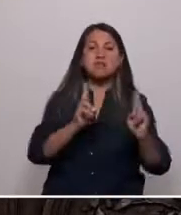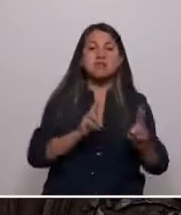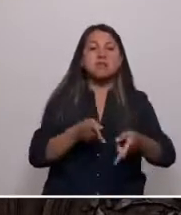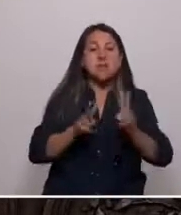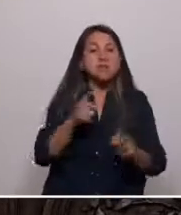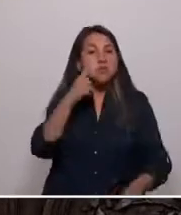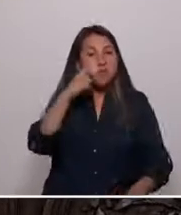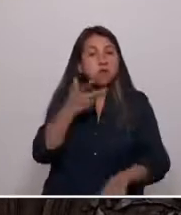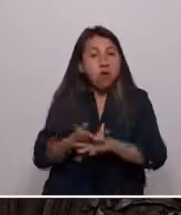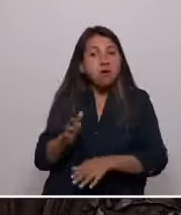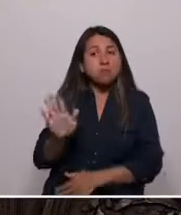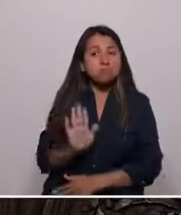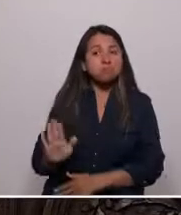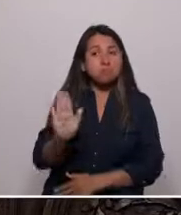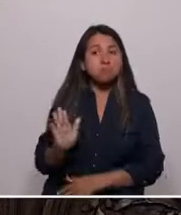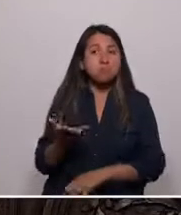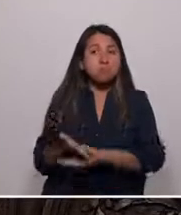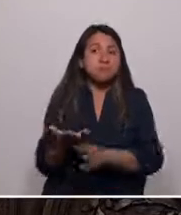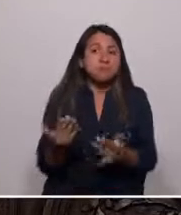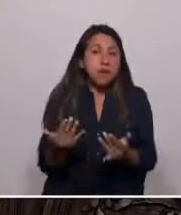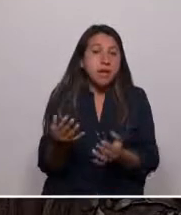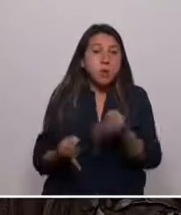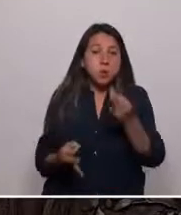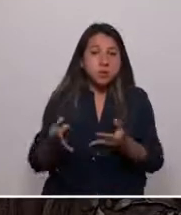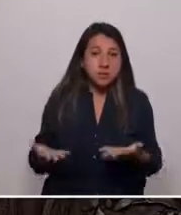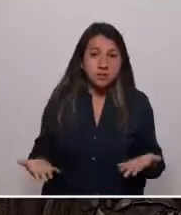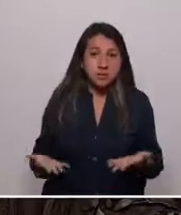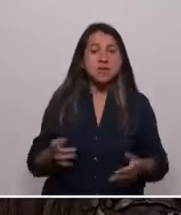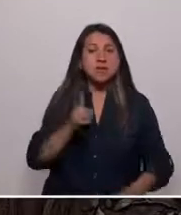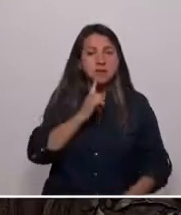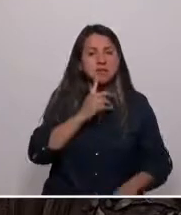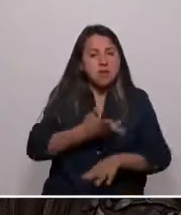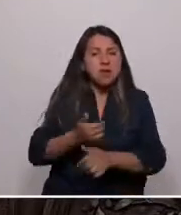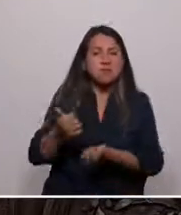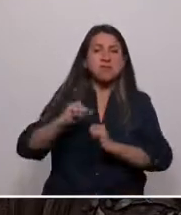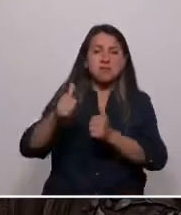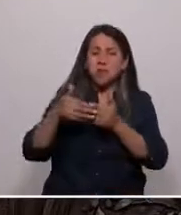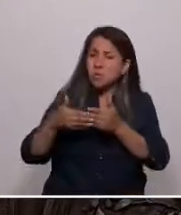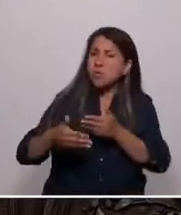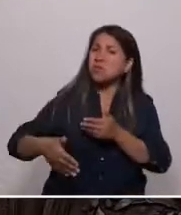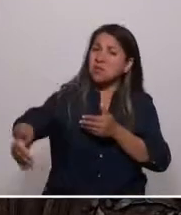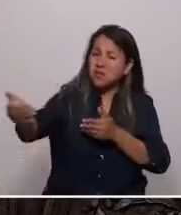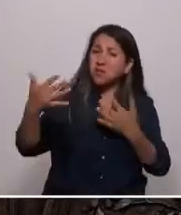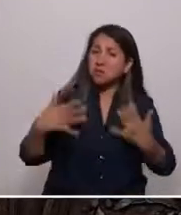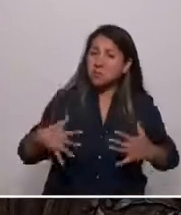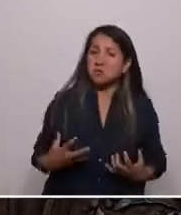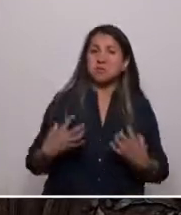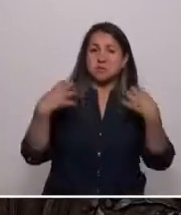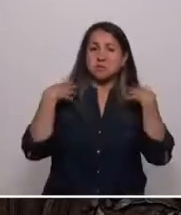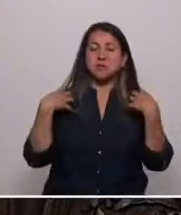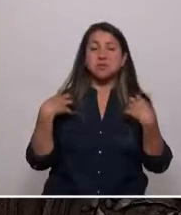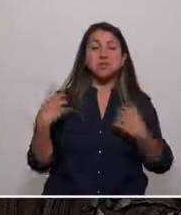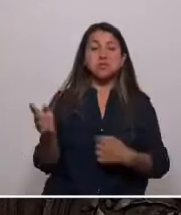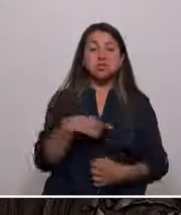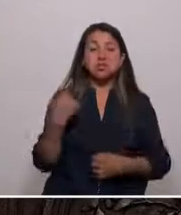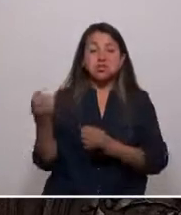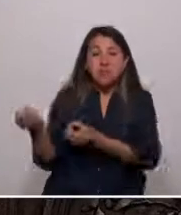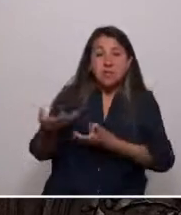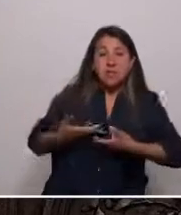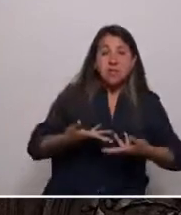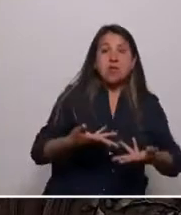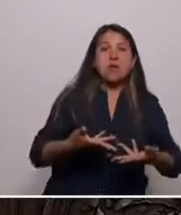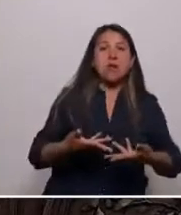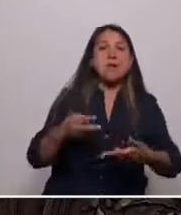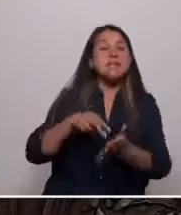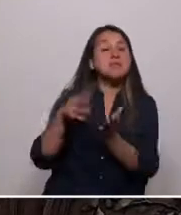que aún están a la espera de justicia. Tenemos un desafío gigantesco. Somos portadores de la esperanza de un Chile más